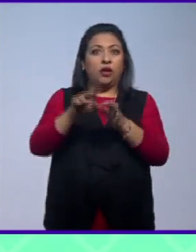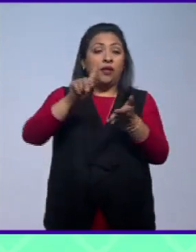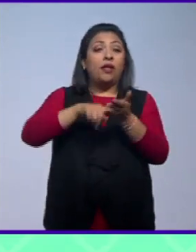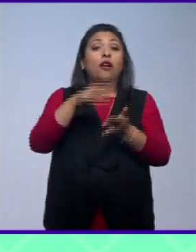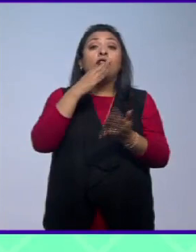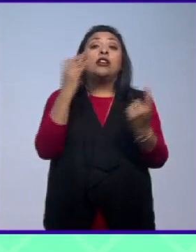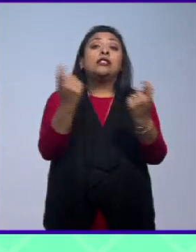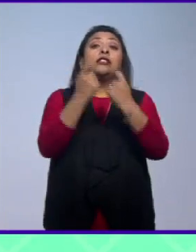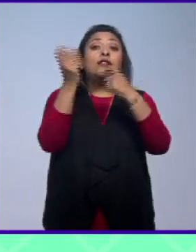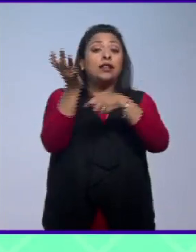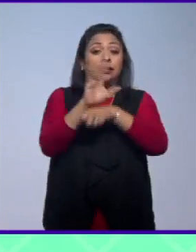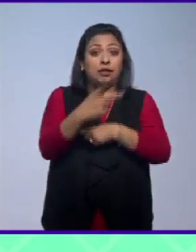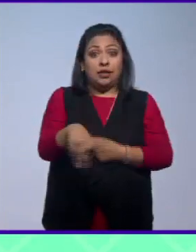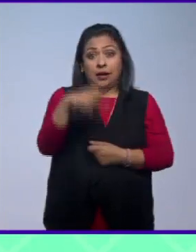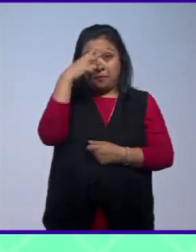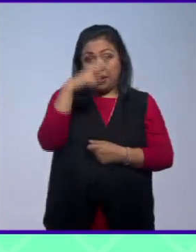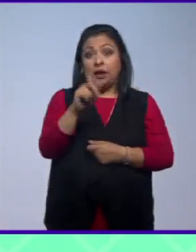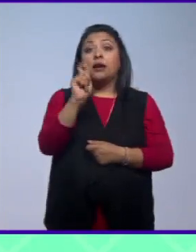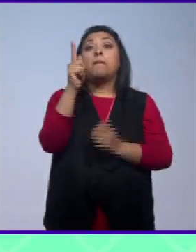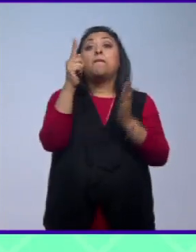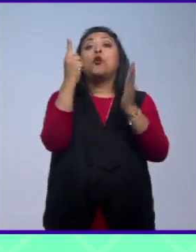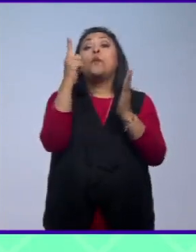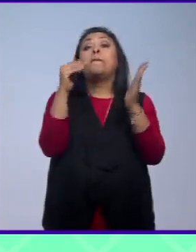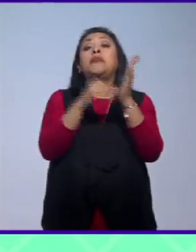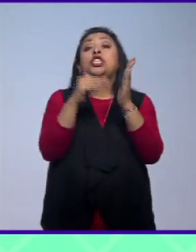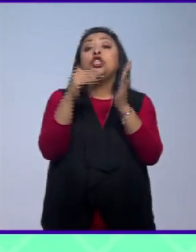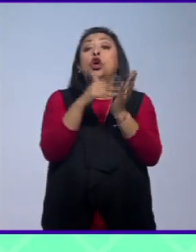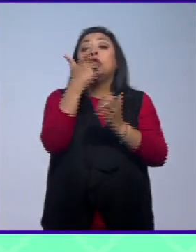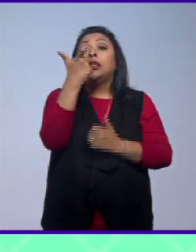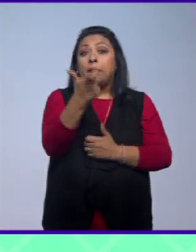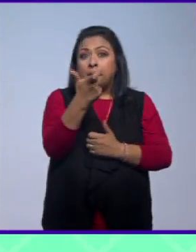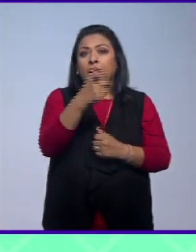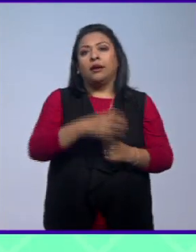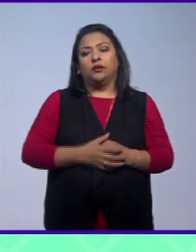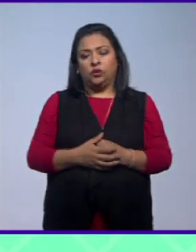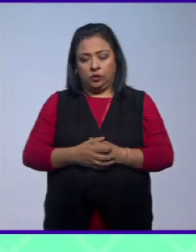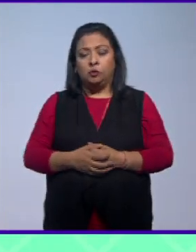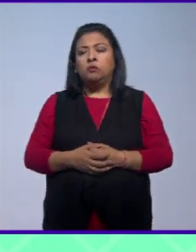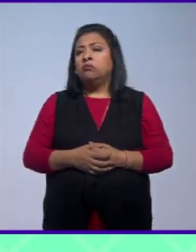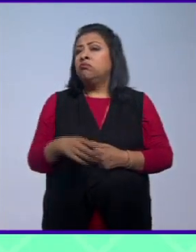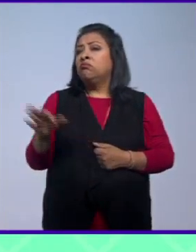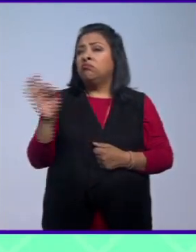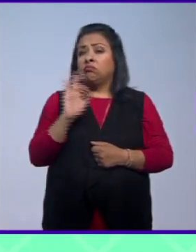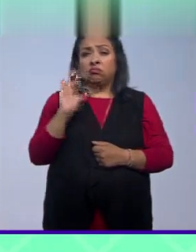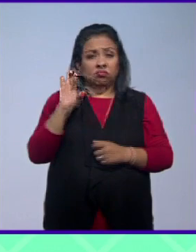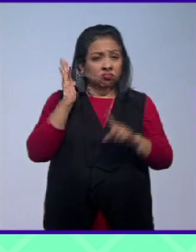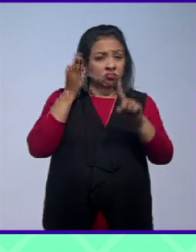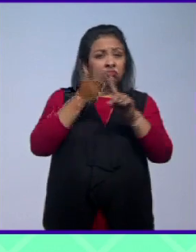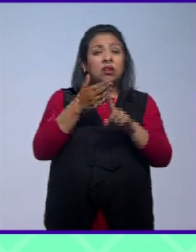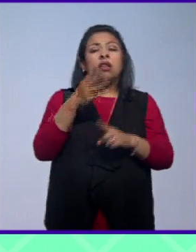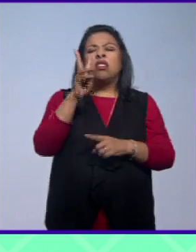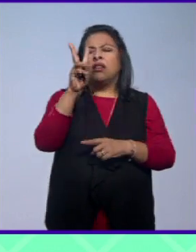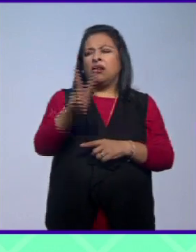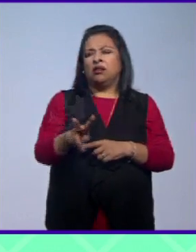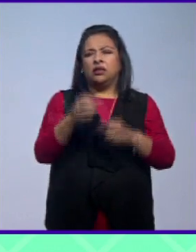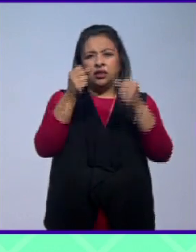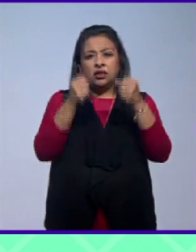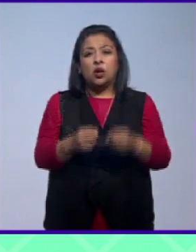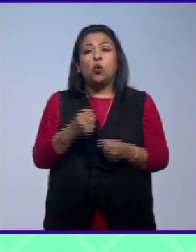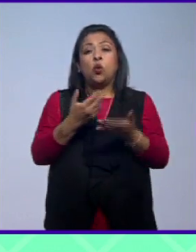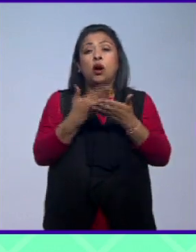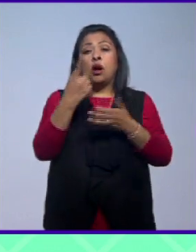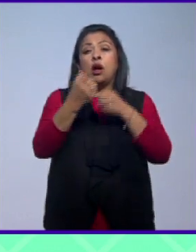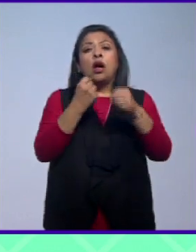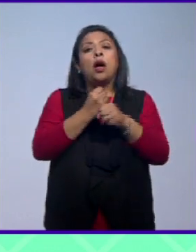festival de cine en México que es un millón de pesos. Aunque no se ha concretado es casi un hecho que este año se